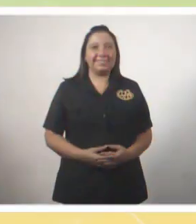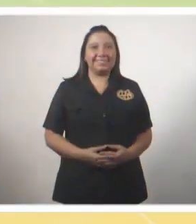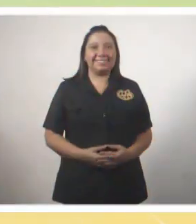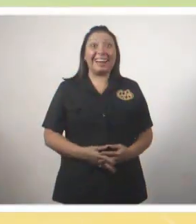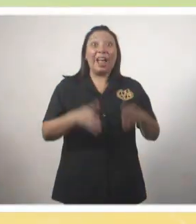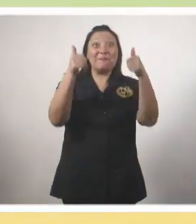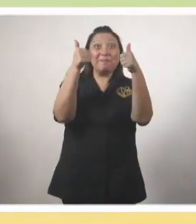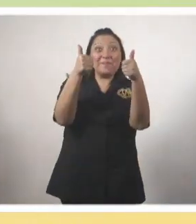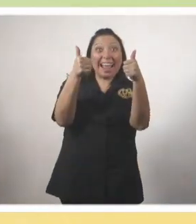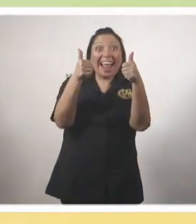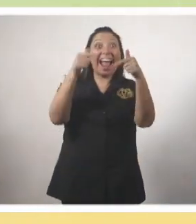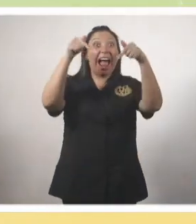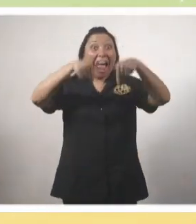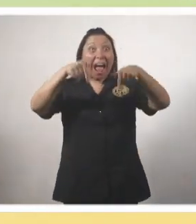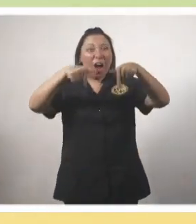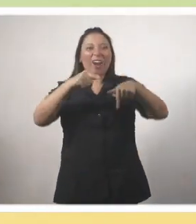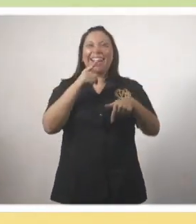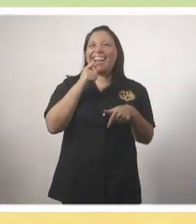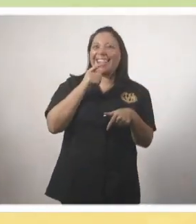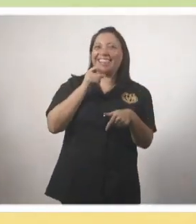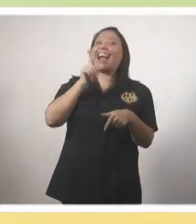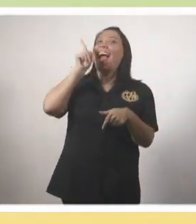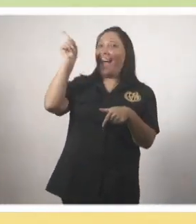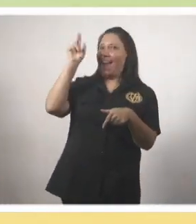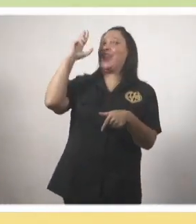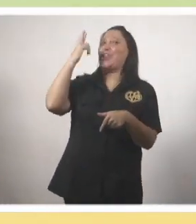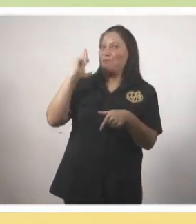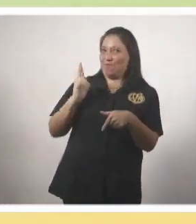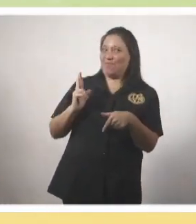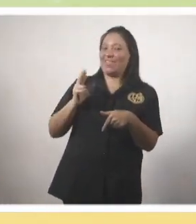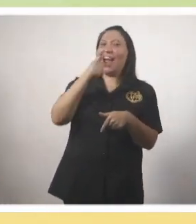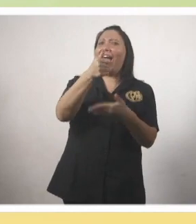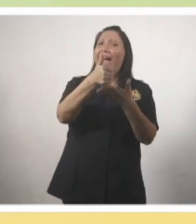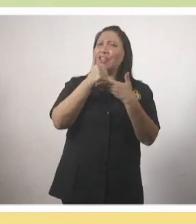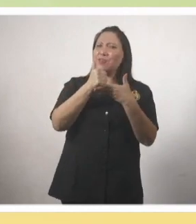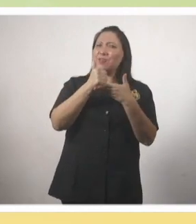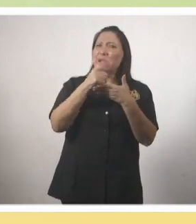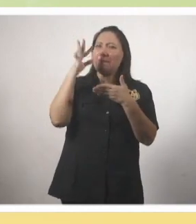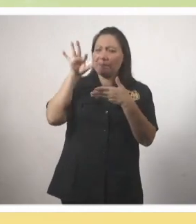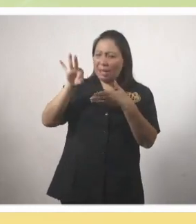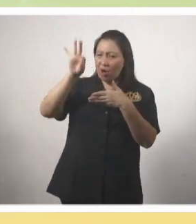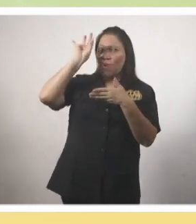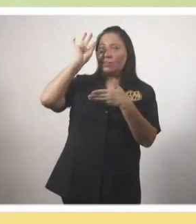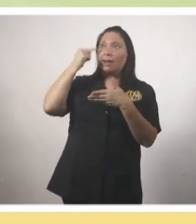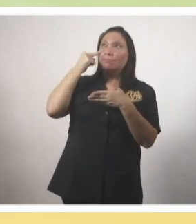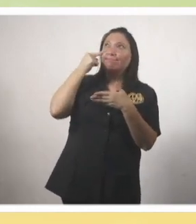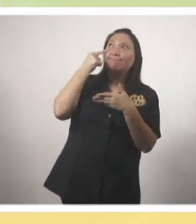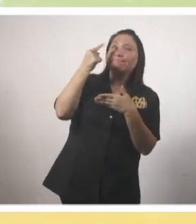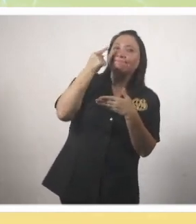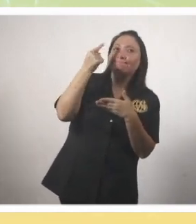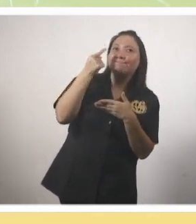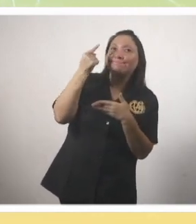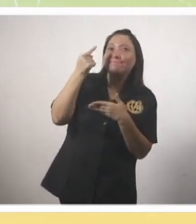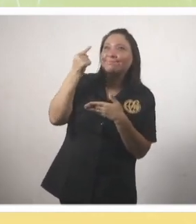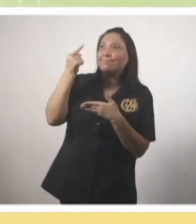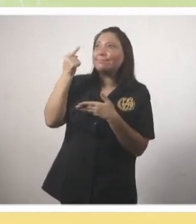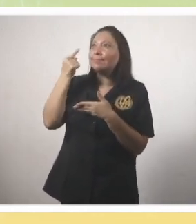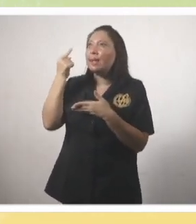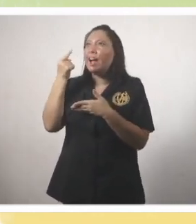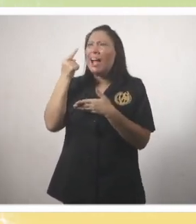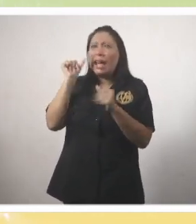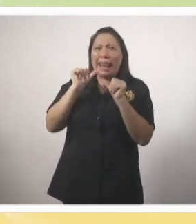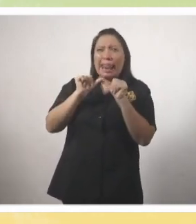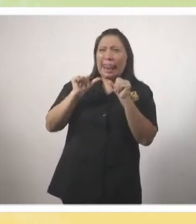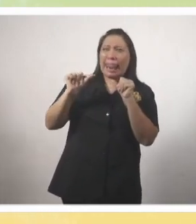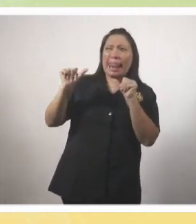Muy bien, llegó el turno de encontrar mi avatar Ayúdame a encontrarlo A ver Uy, creo que está un poco